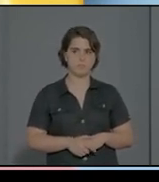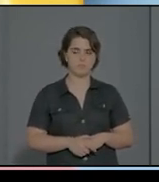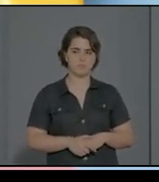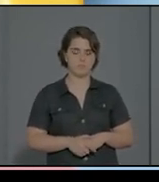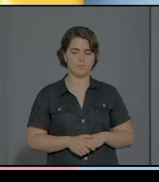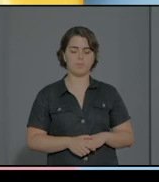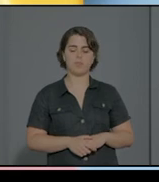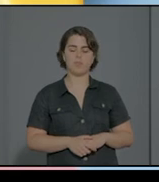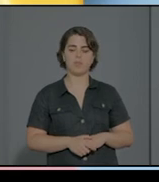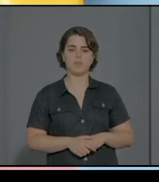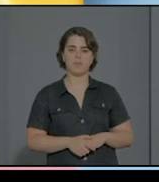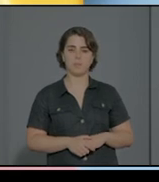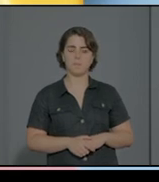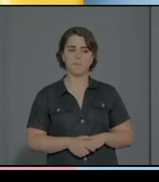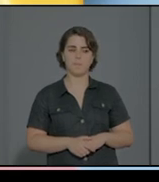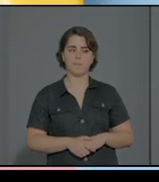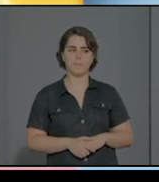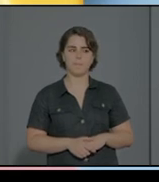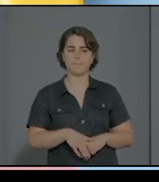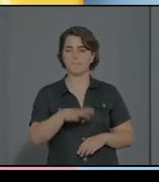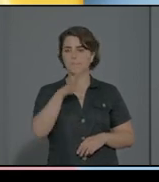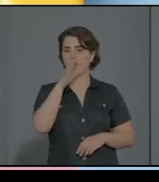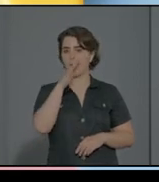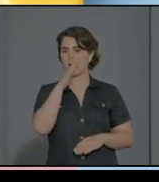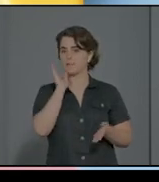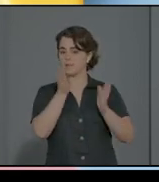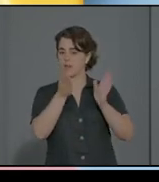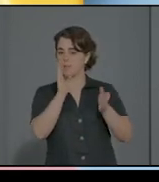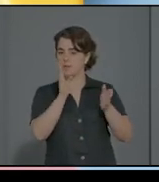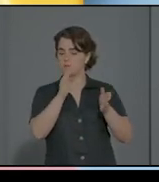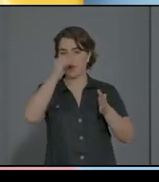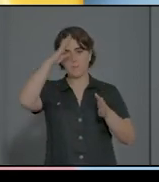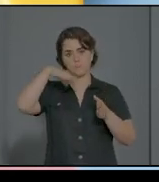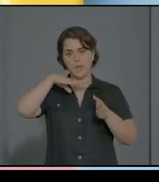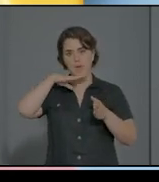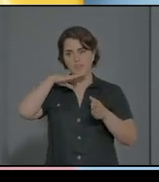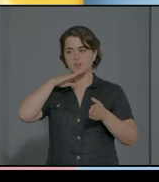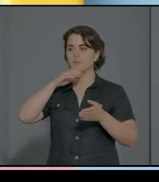Aquí el terapeuta le está dando instrucciones al padre de lo que tiene que hacer.